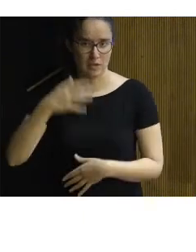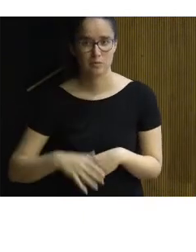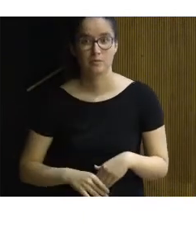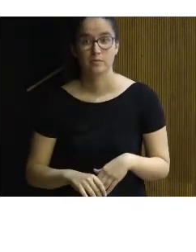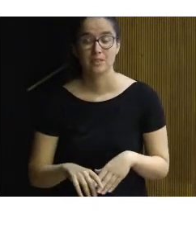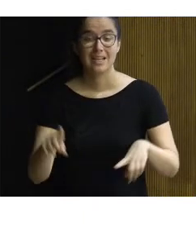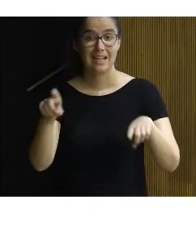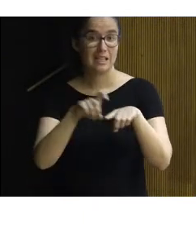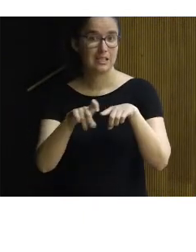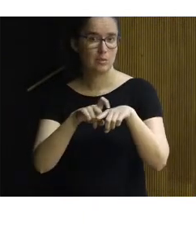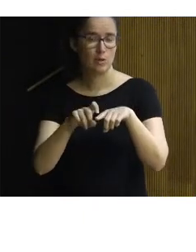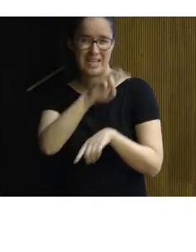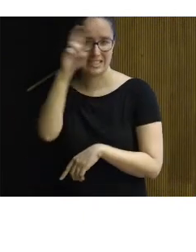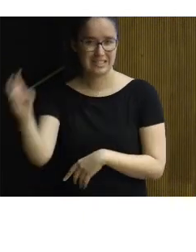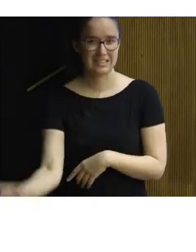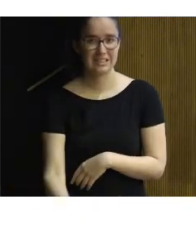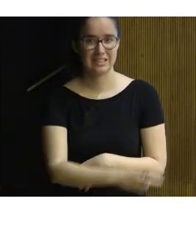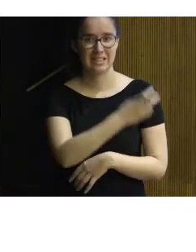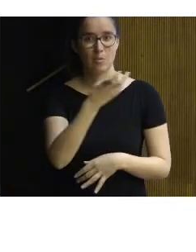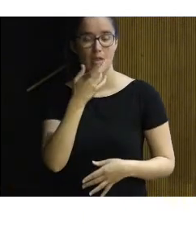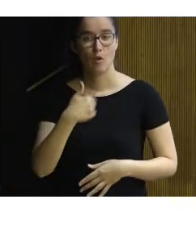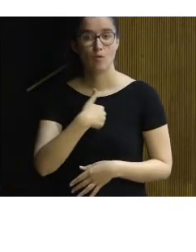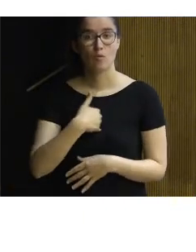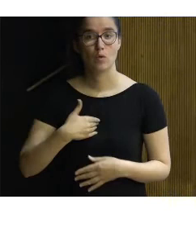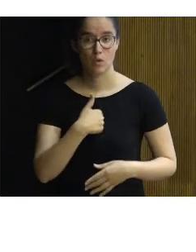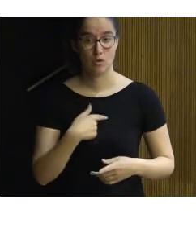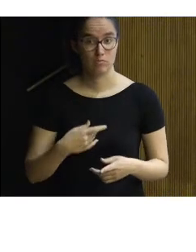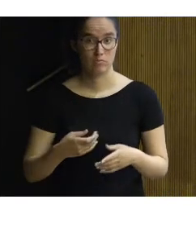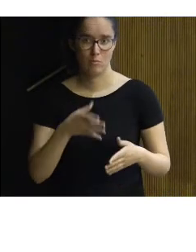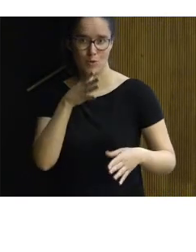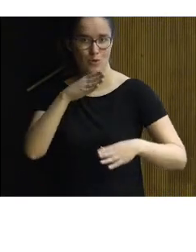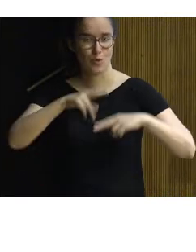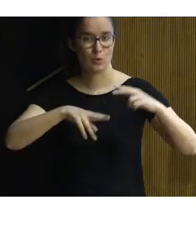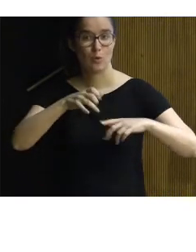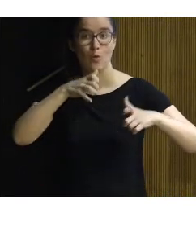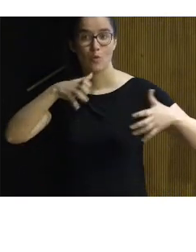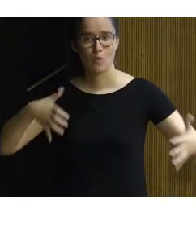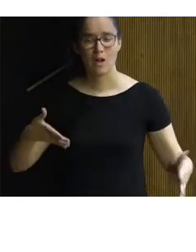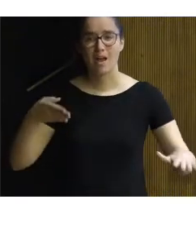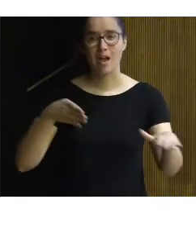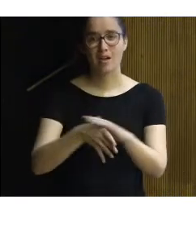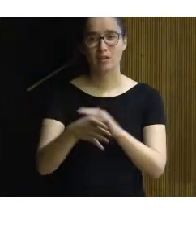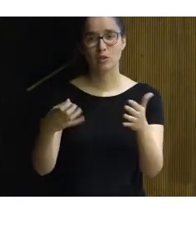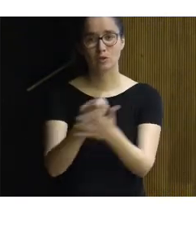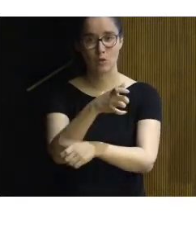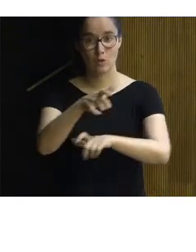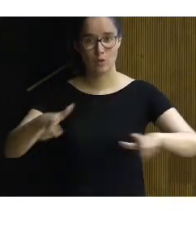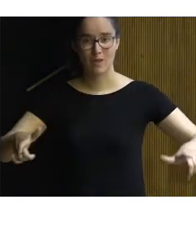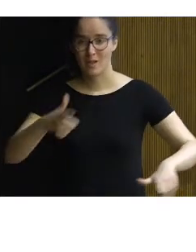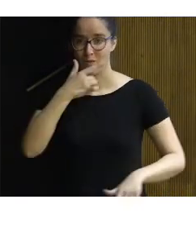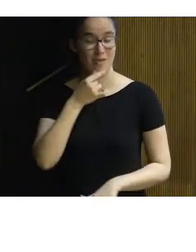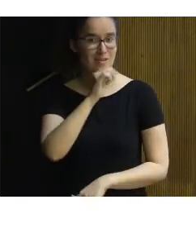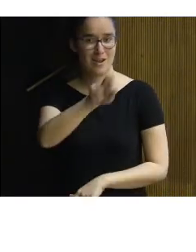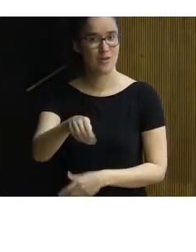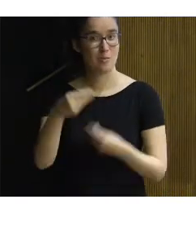La tipología a tratar es muy diversa, responde a la función que motivó su construcción. Facilitar el acceso a todos los ciudadanos no estaría fácil,